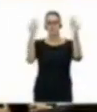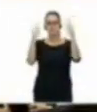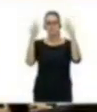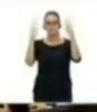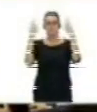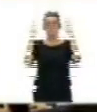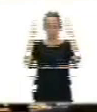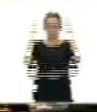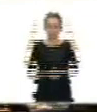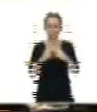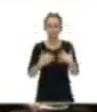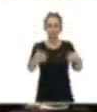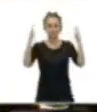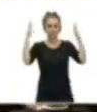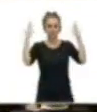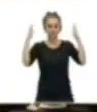Gracias. Gracias.